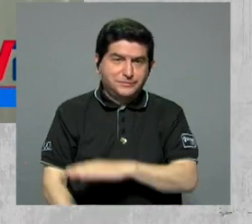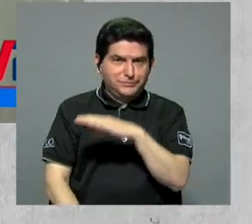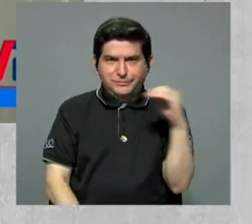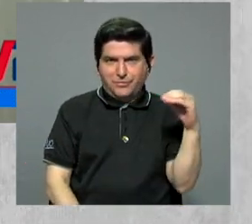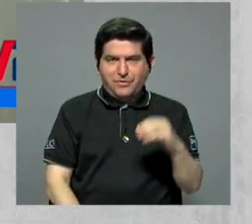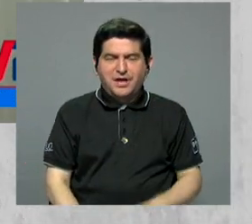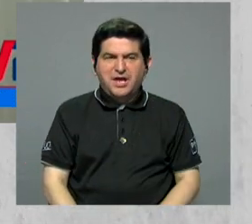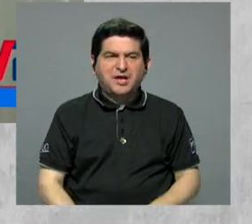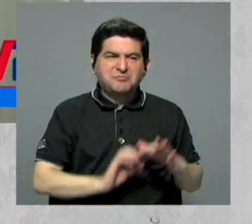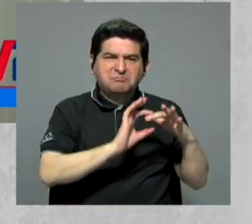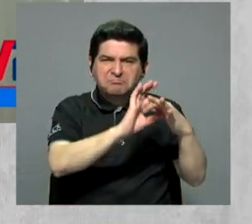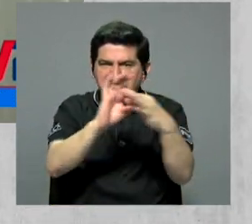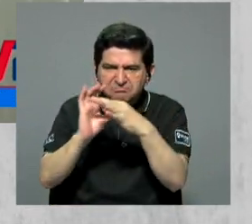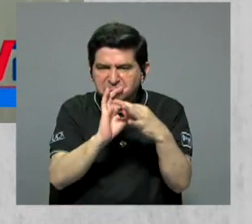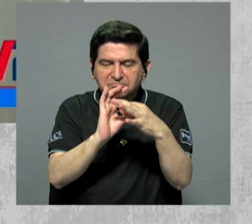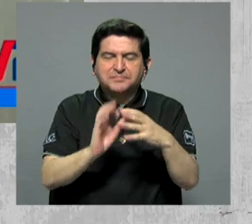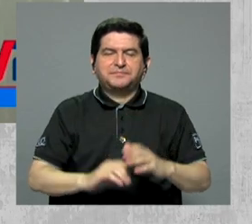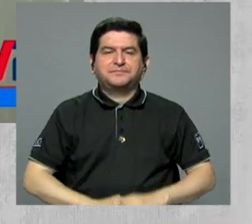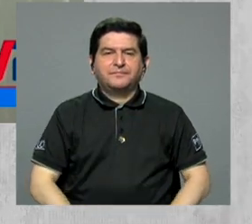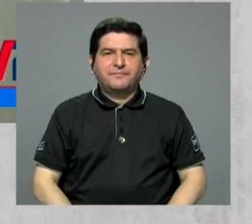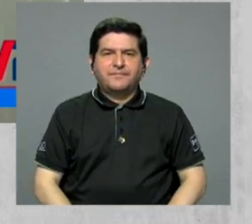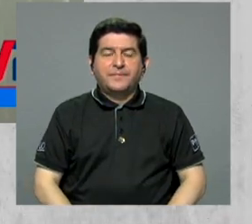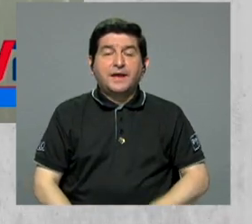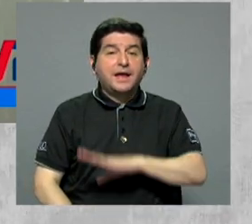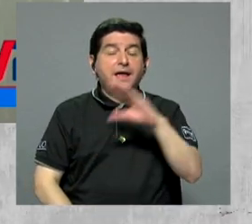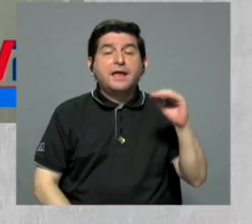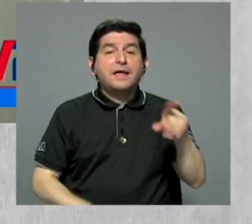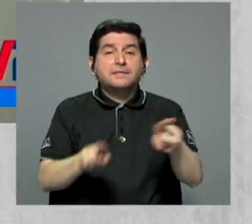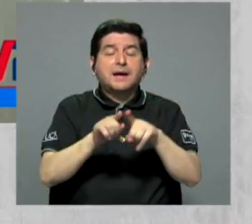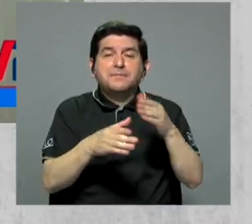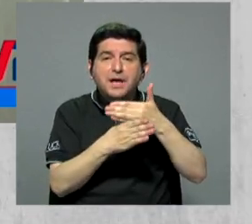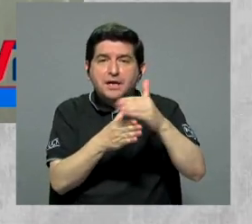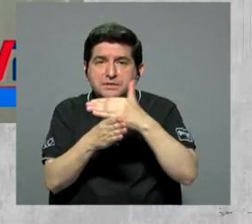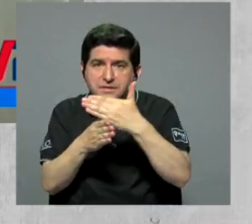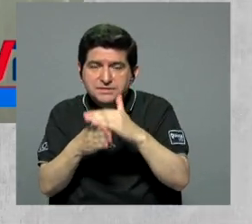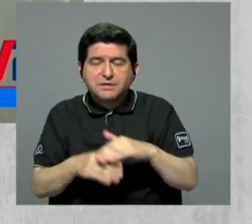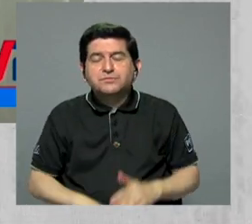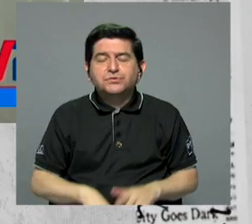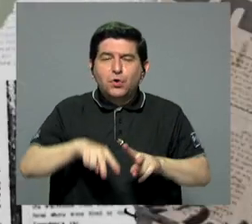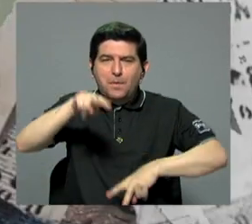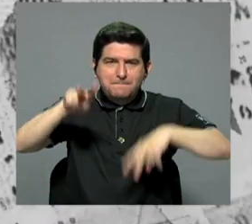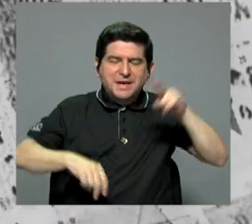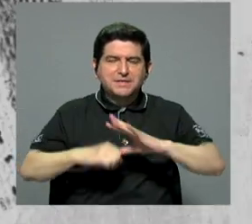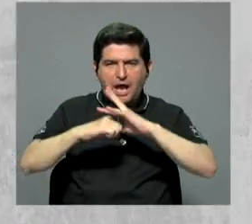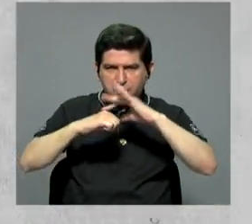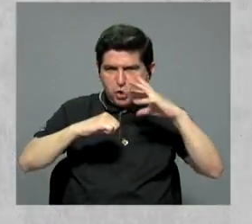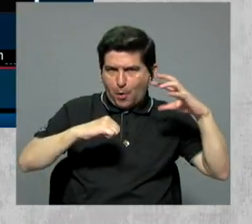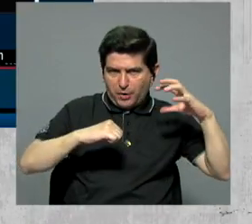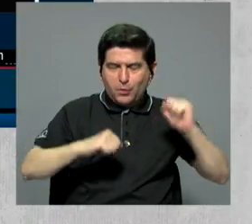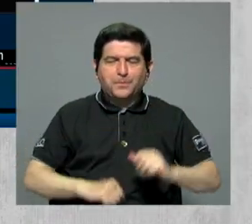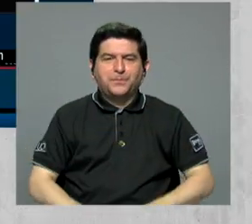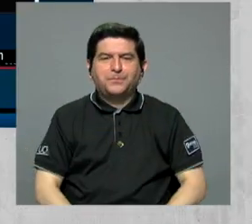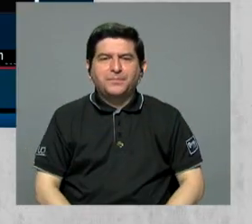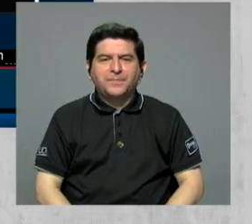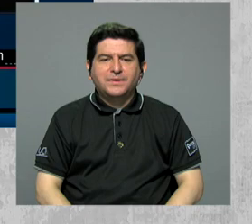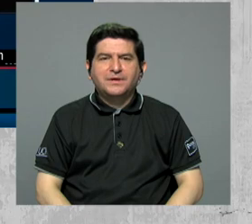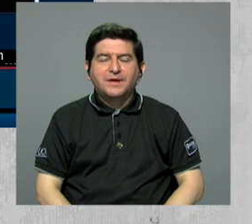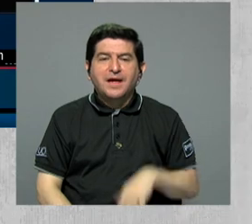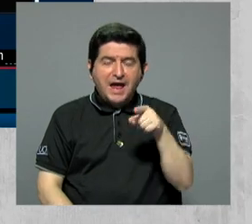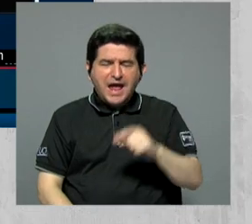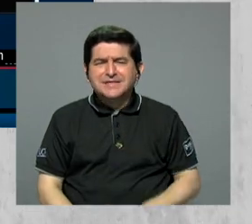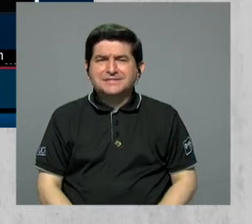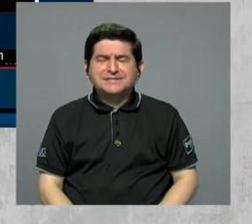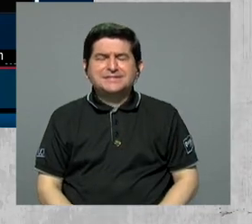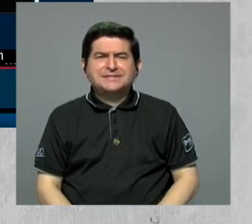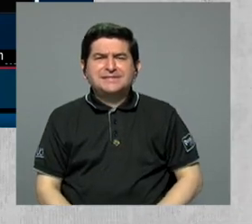cosas relacionadas y al ingreso y distribución de una variante Omicron. La vacunación